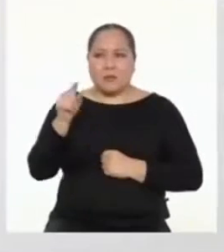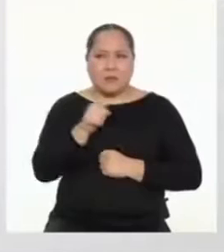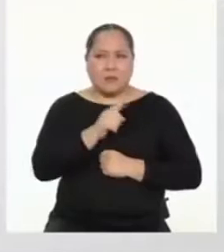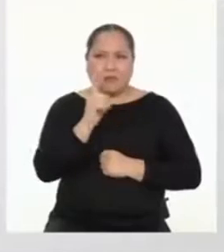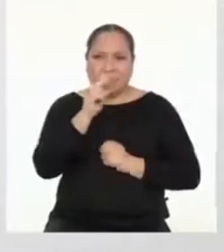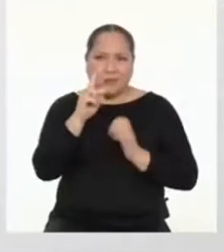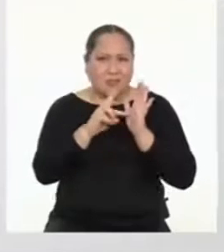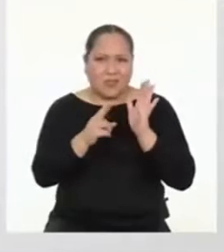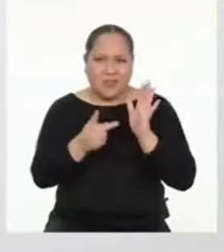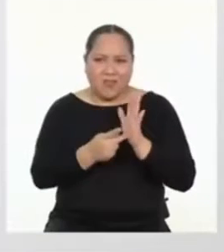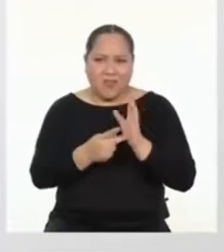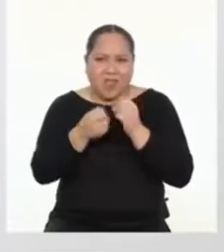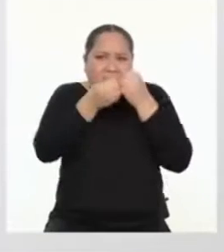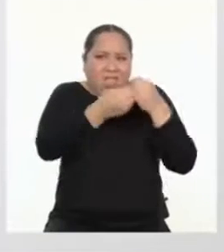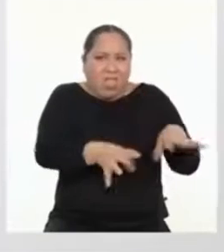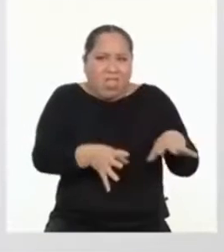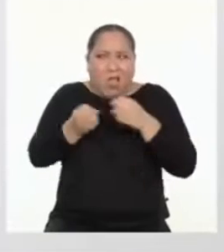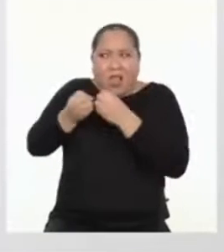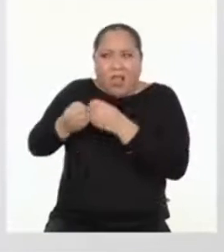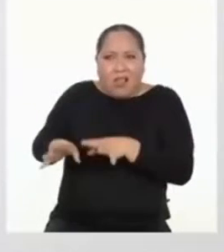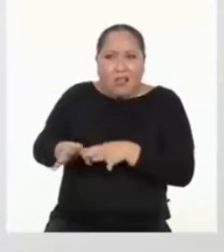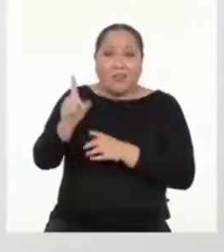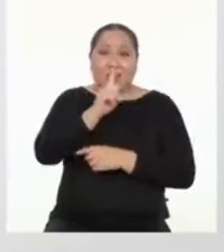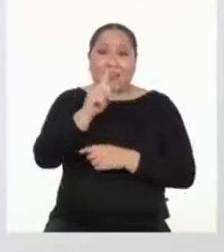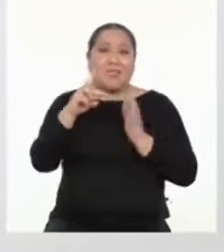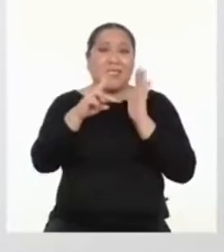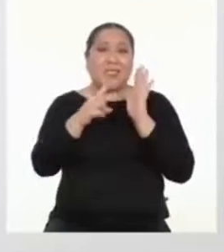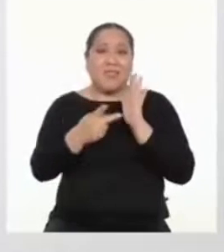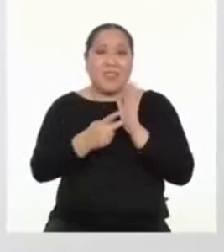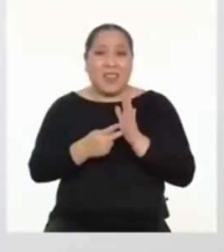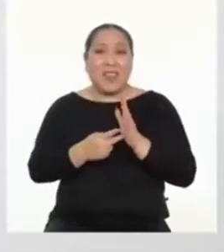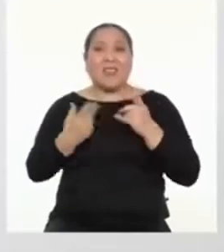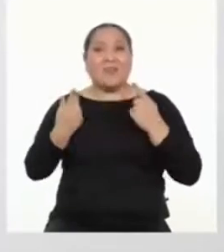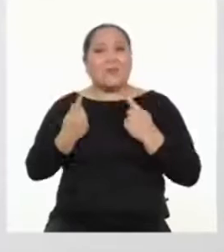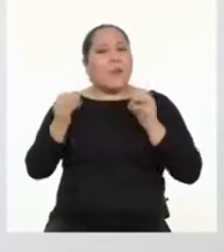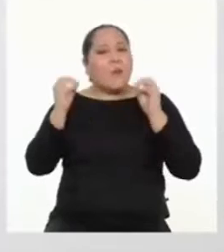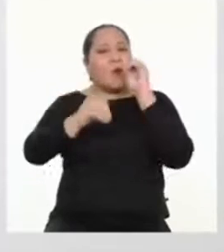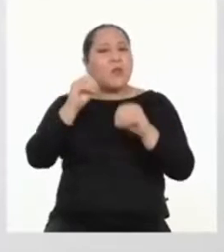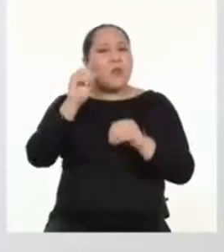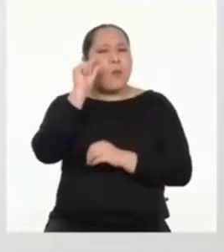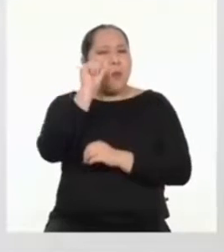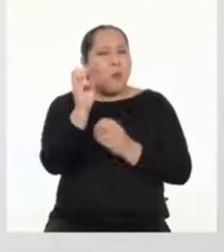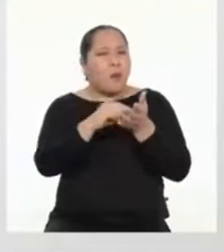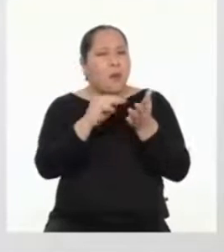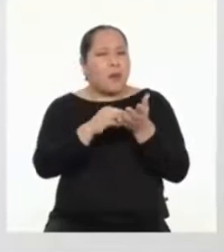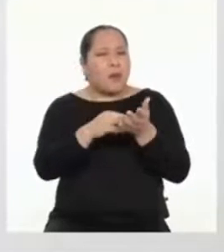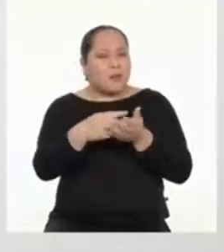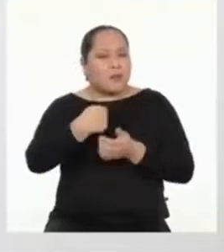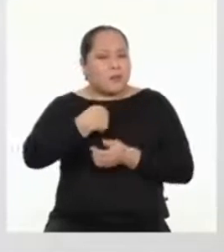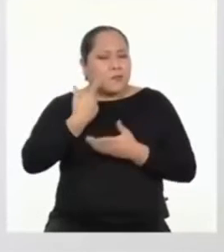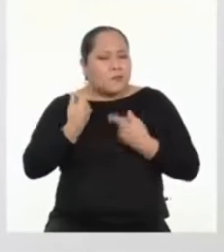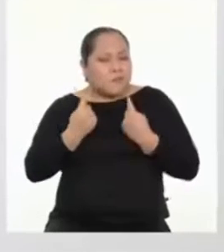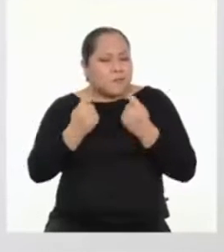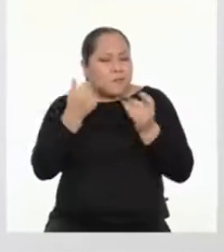significa que nos debemos rendir. Eso solo significa que tenemos que poner un poquito más de nuestra